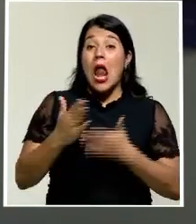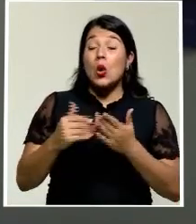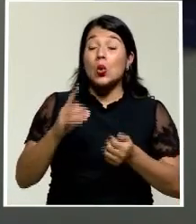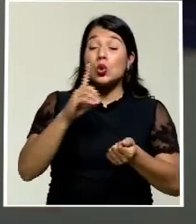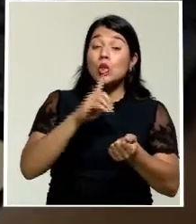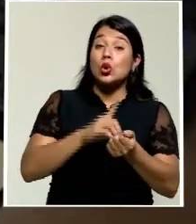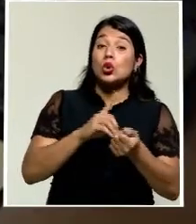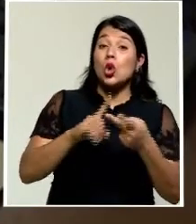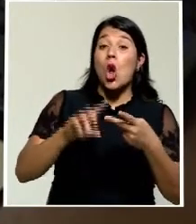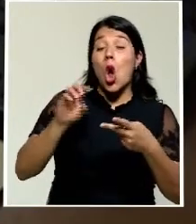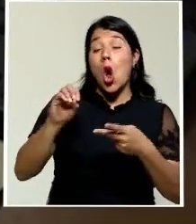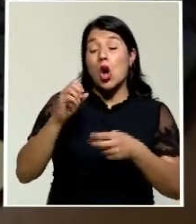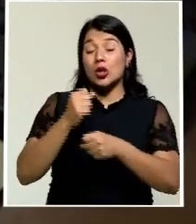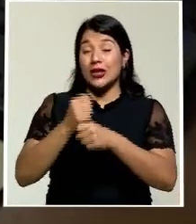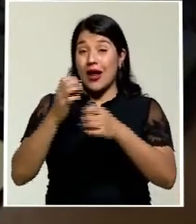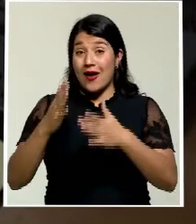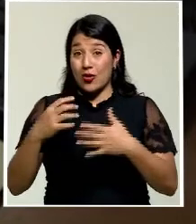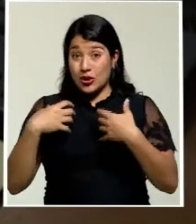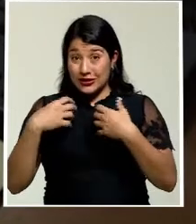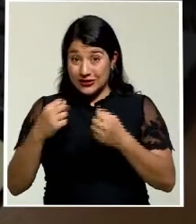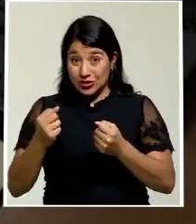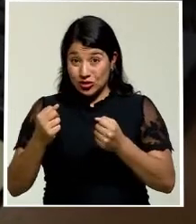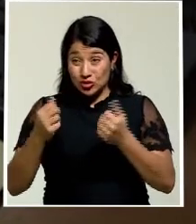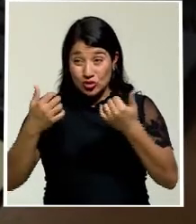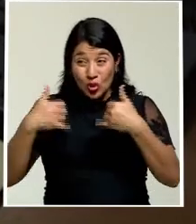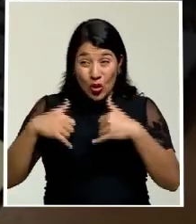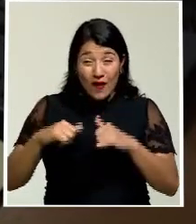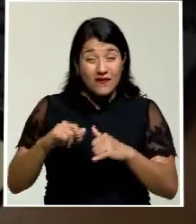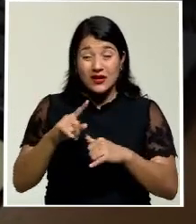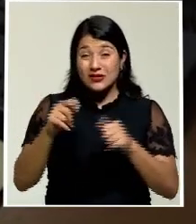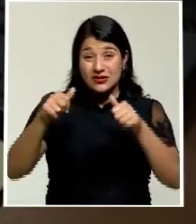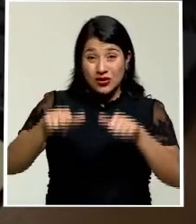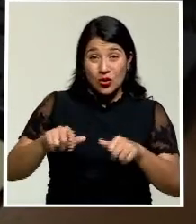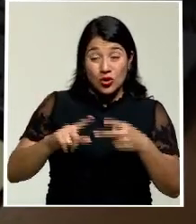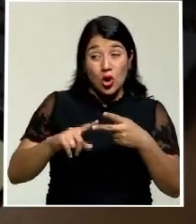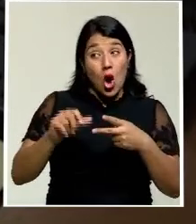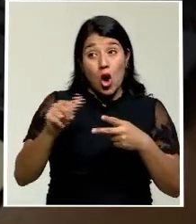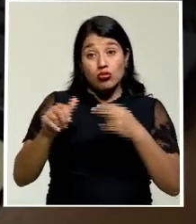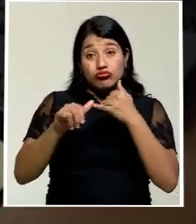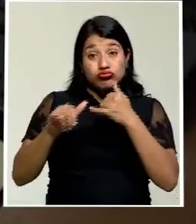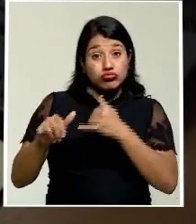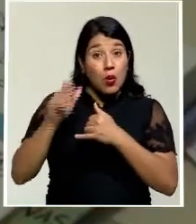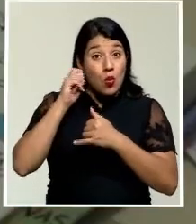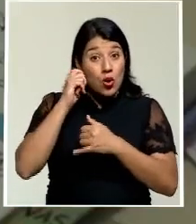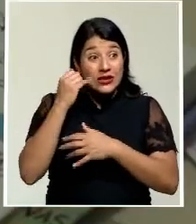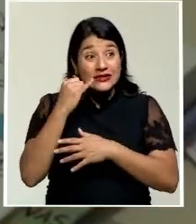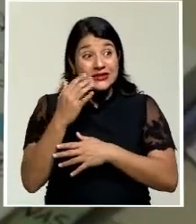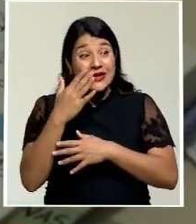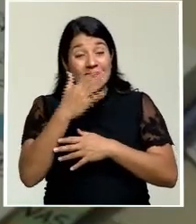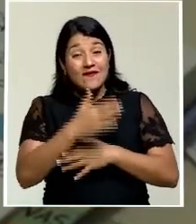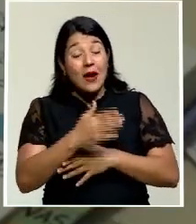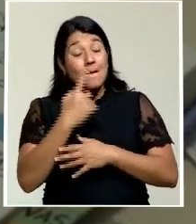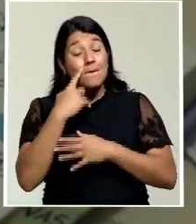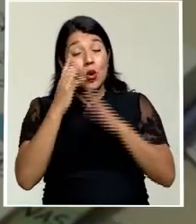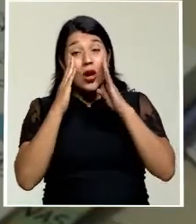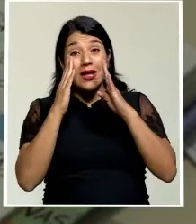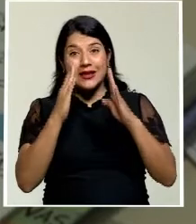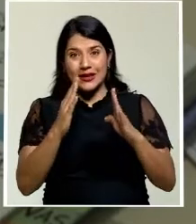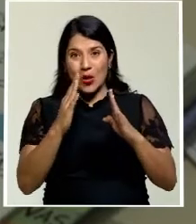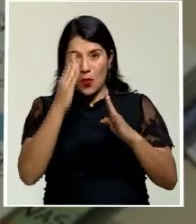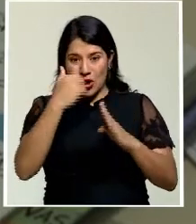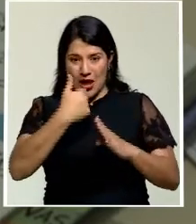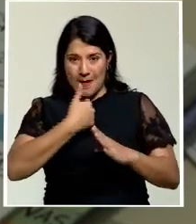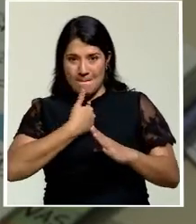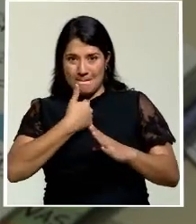trabajadores sanitarios todavía se rehusan a esta práctica y algunos denuncian a mujeres que acuden por atención de urgencia luego de haberse practicado